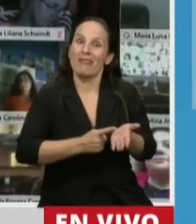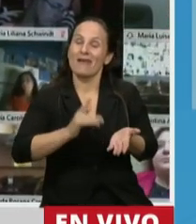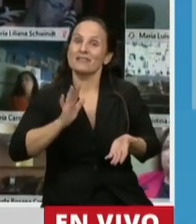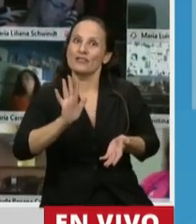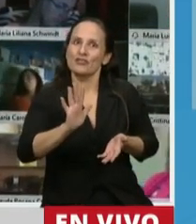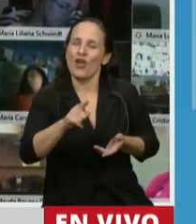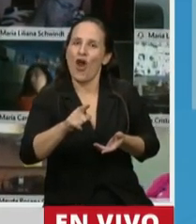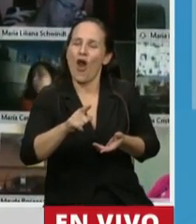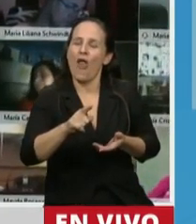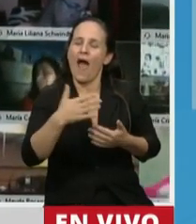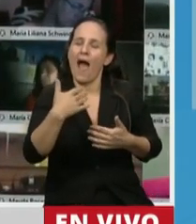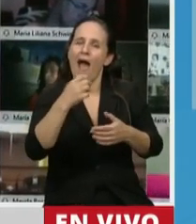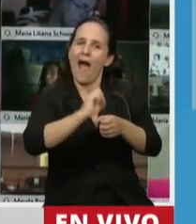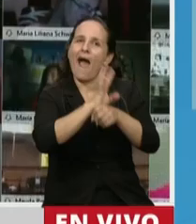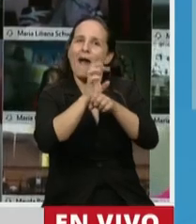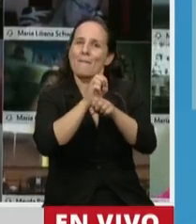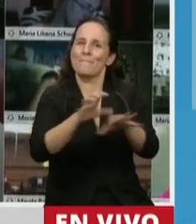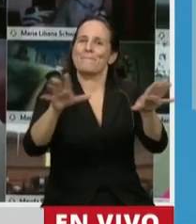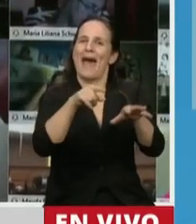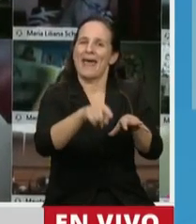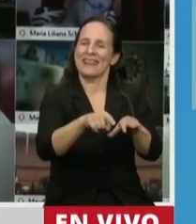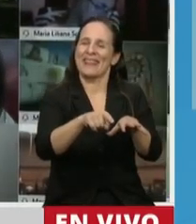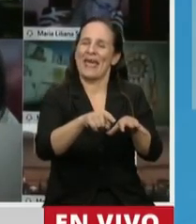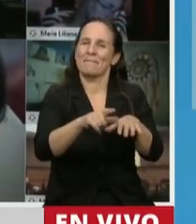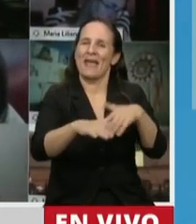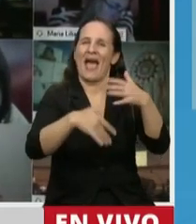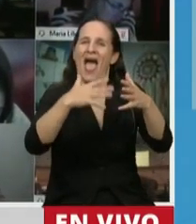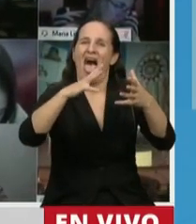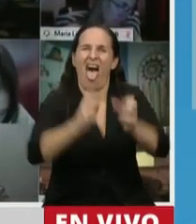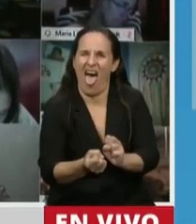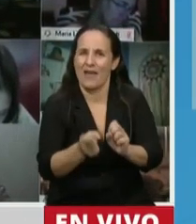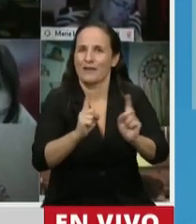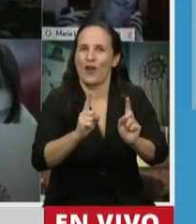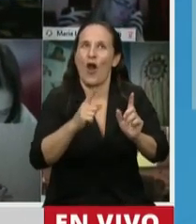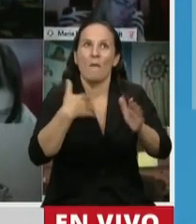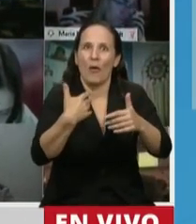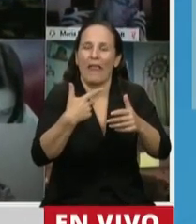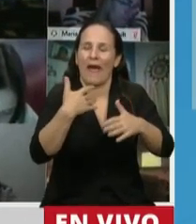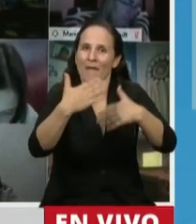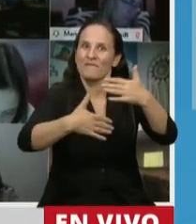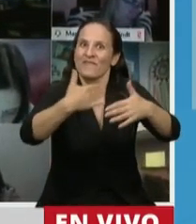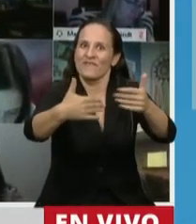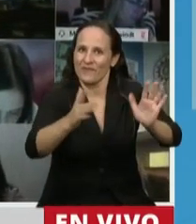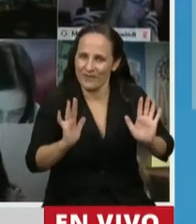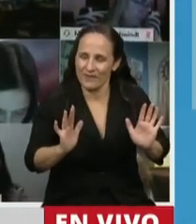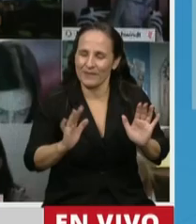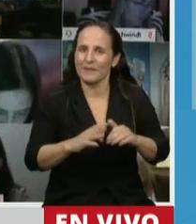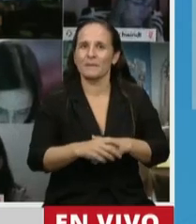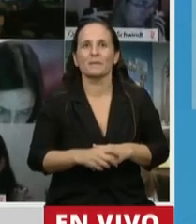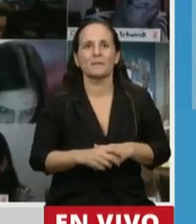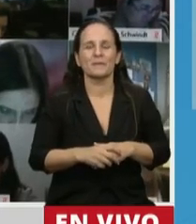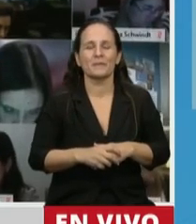harán de que esta pandemia sea lo menos nocivo posible en esos aspectos. Y seguramente,